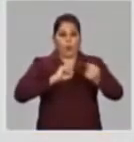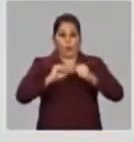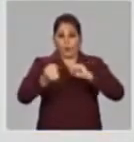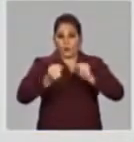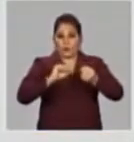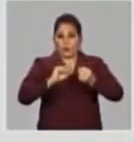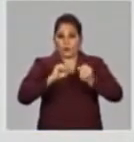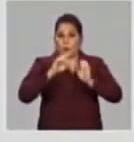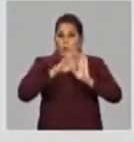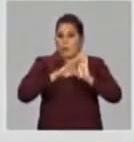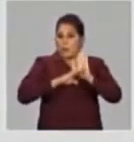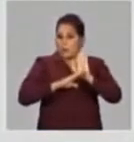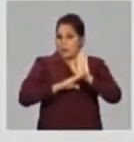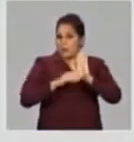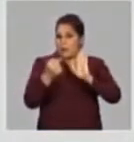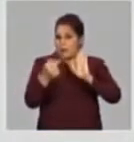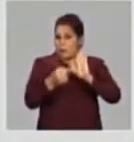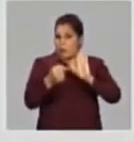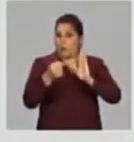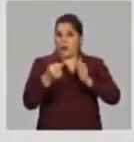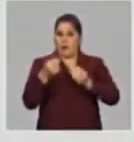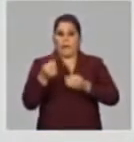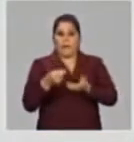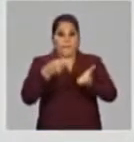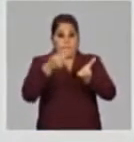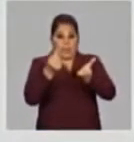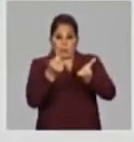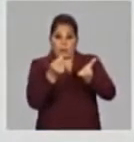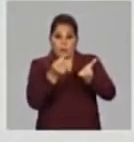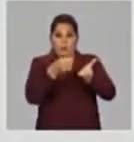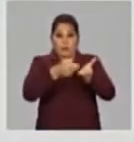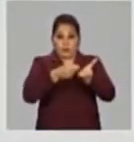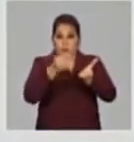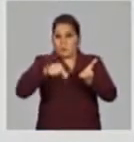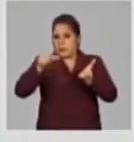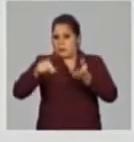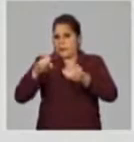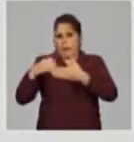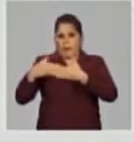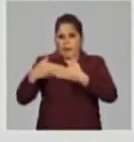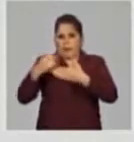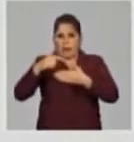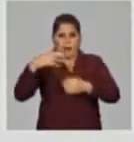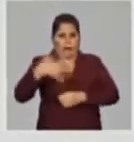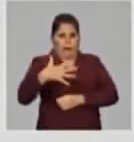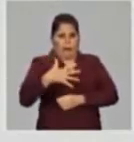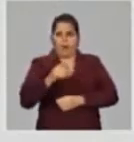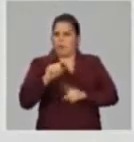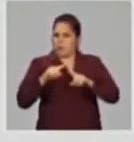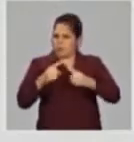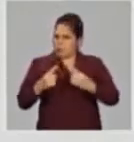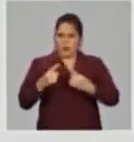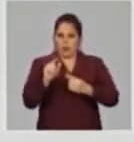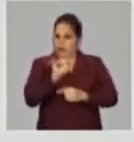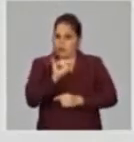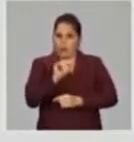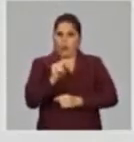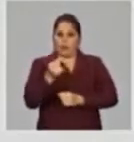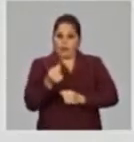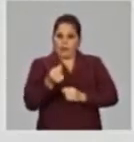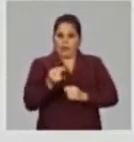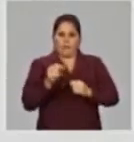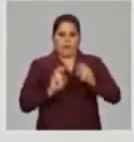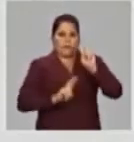y especulativos. Porque yo siempre digo que hay condiciones objetivas para que se produzca un incremento de precios.